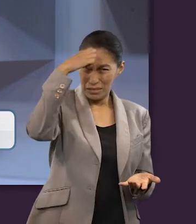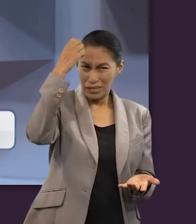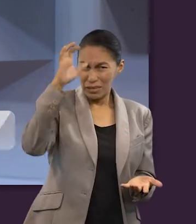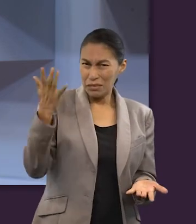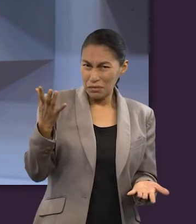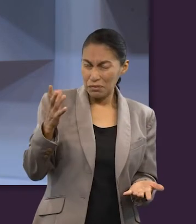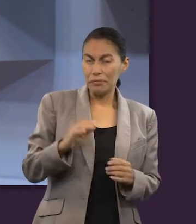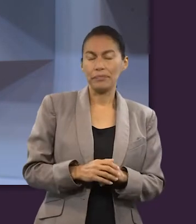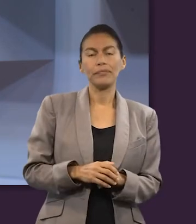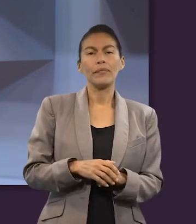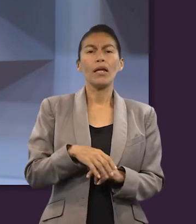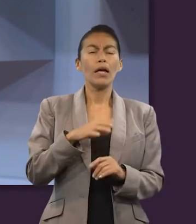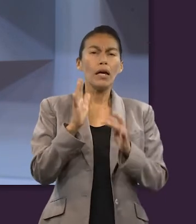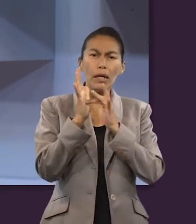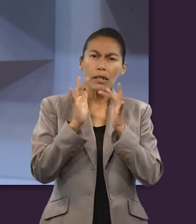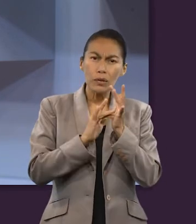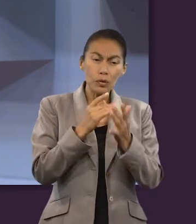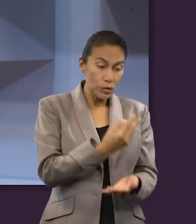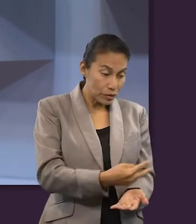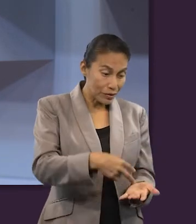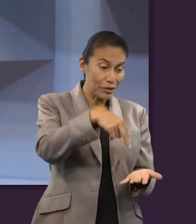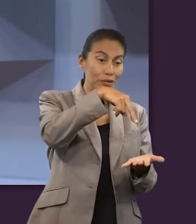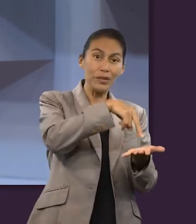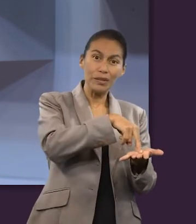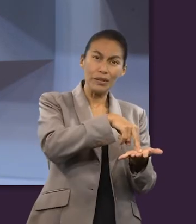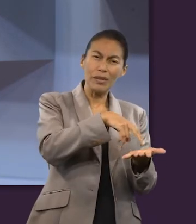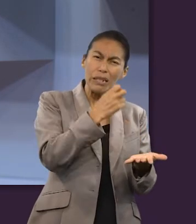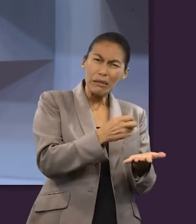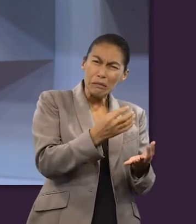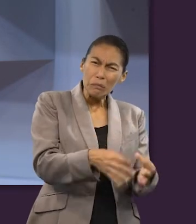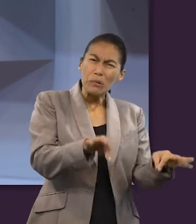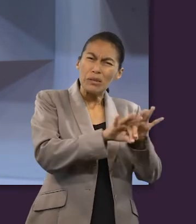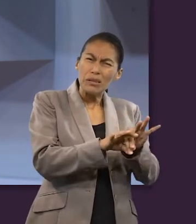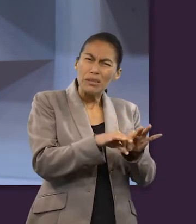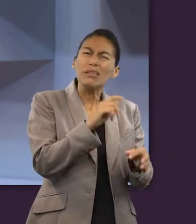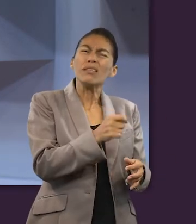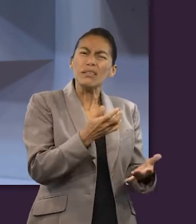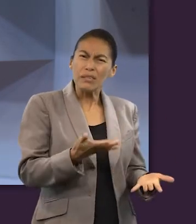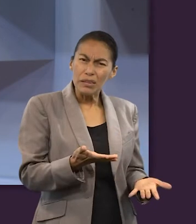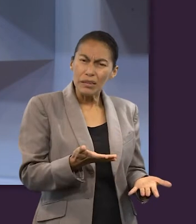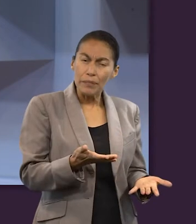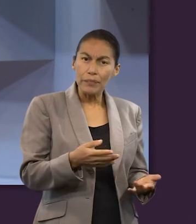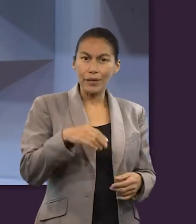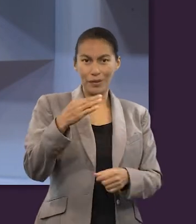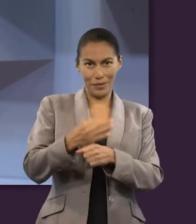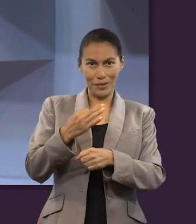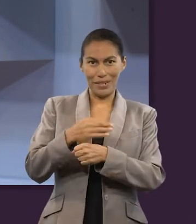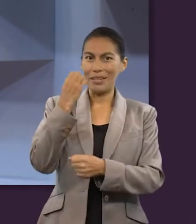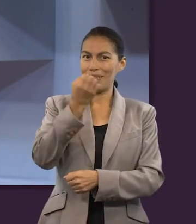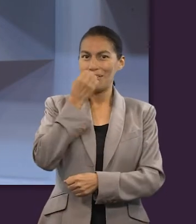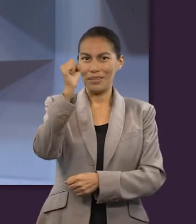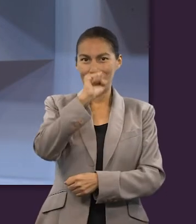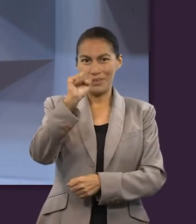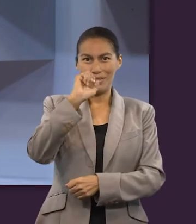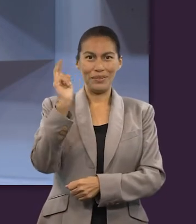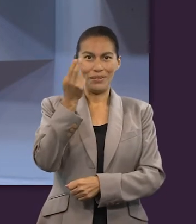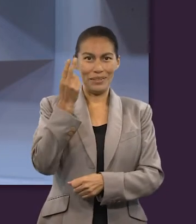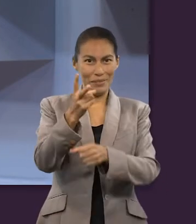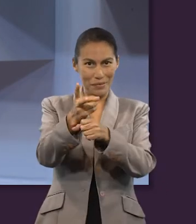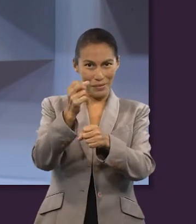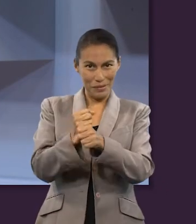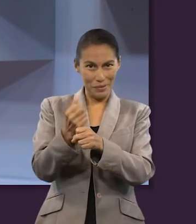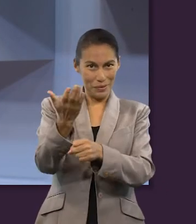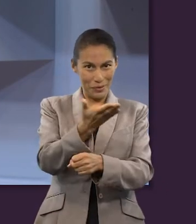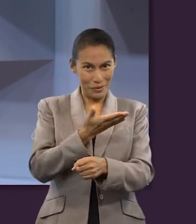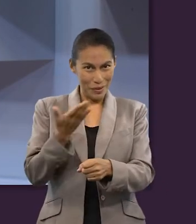Pero, ¿por qué será que la resurrección de Jesús es tan importante? Esta es la Escuela Sabética Universitaria y te